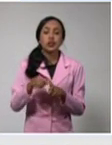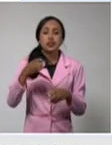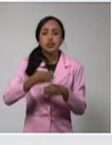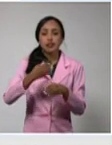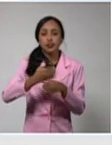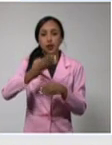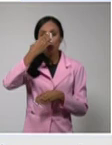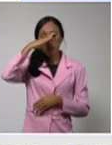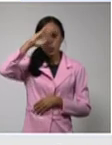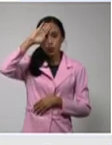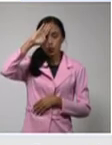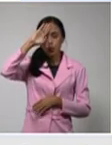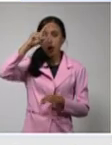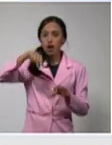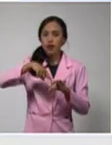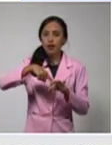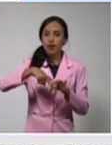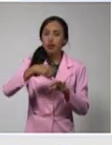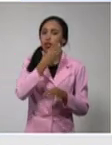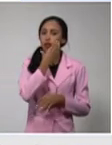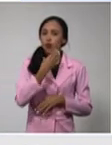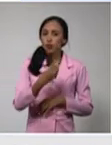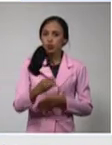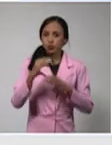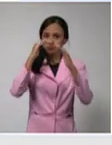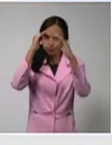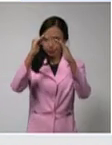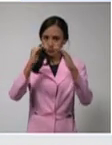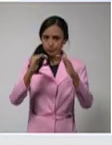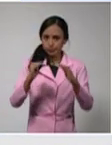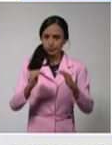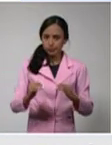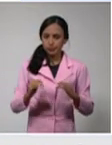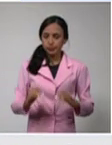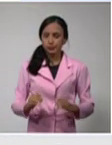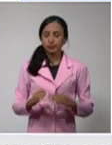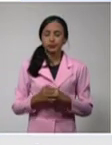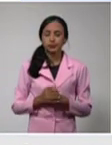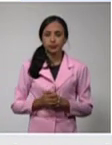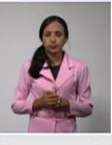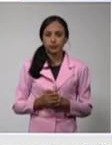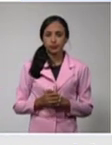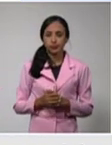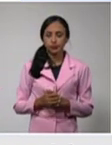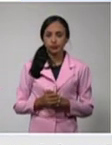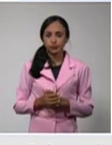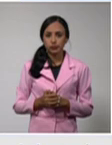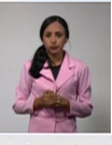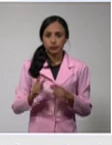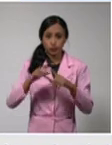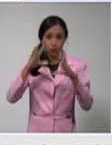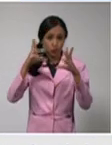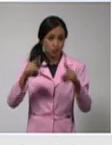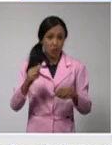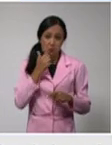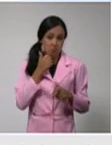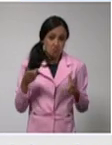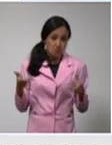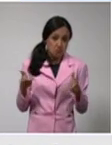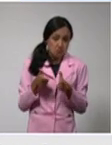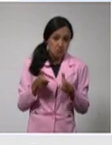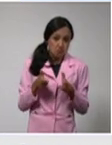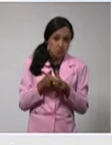especial Isla de la Juventud. Y, en el acumulado, también las tasas más bajas, pues están